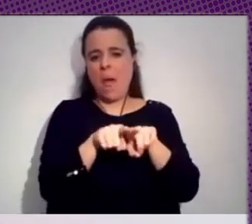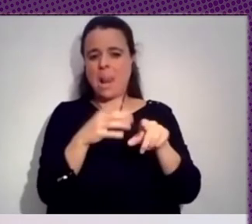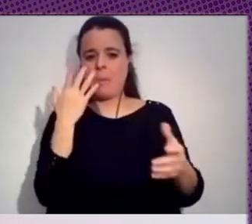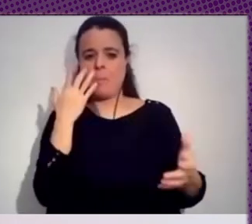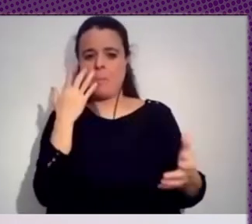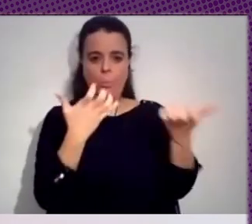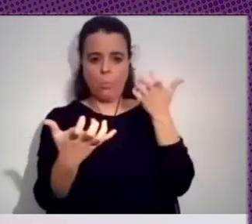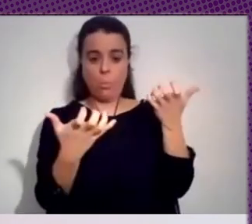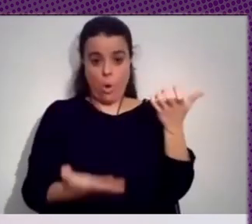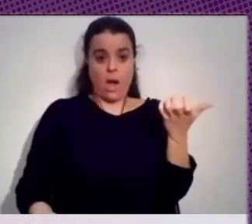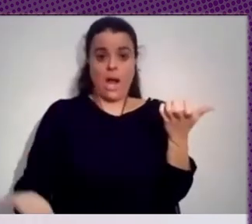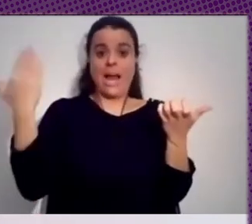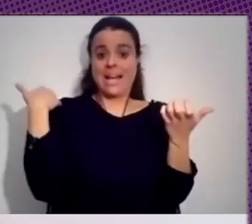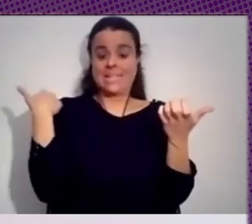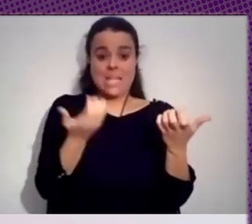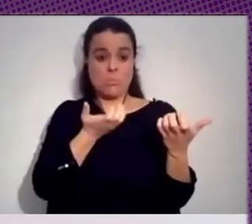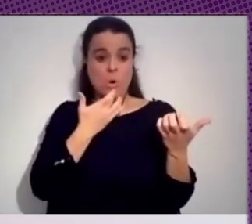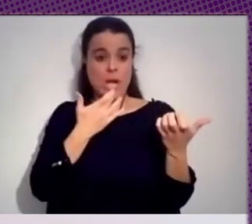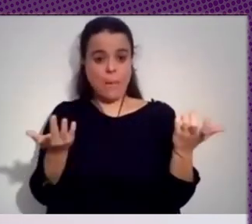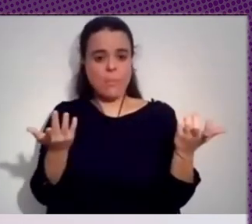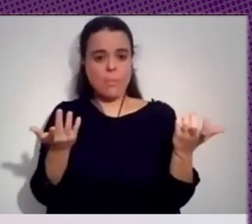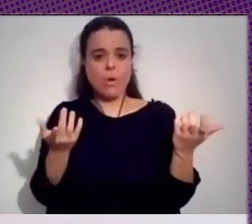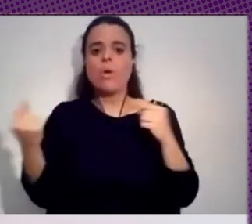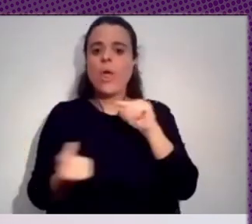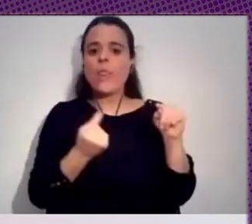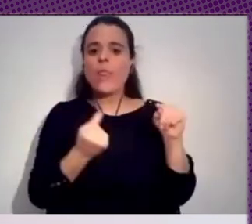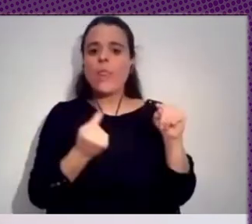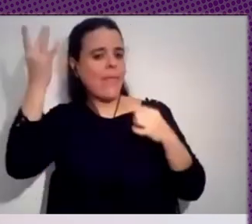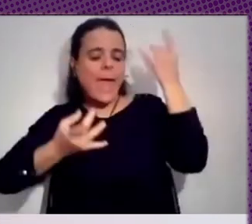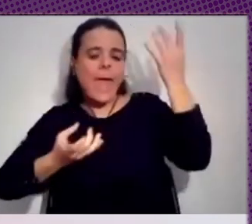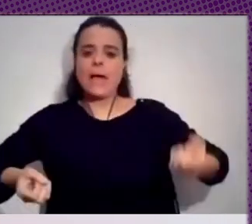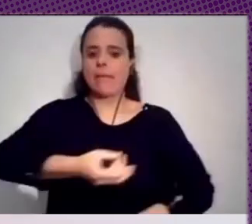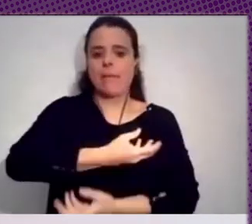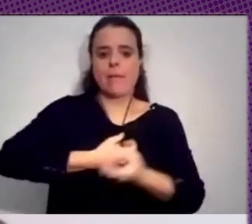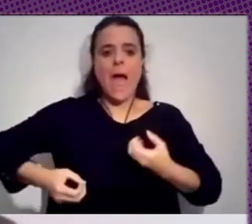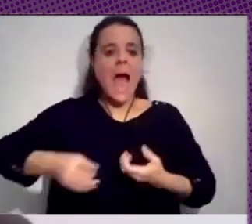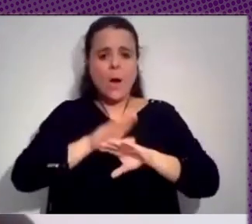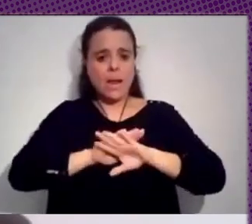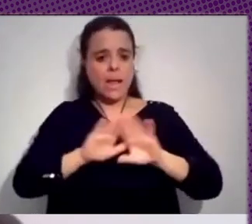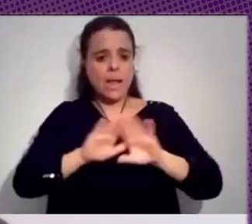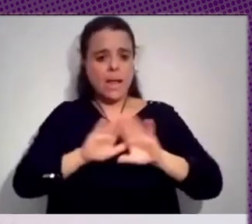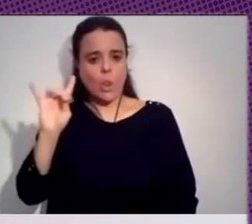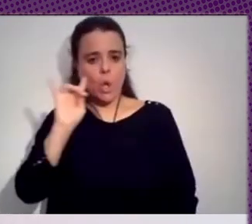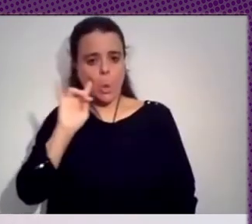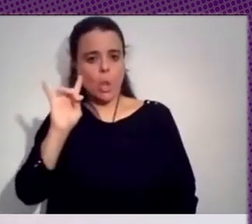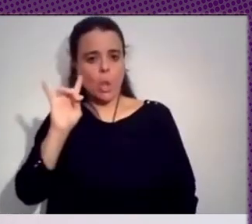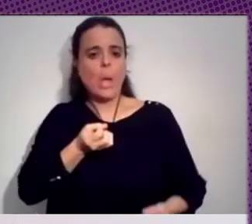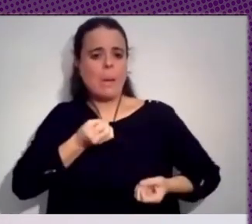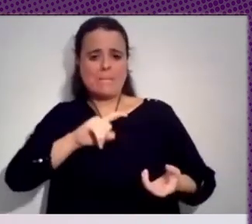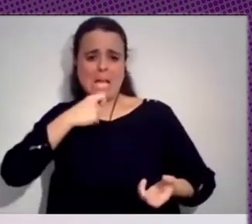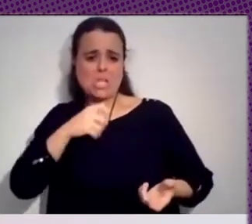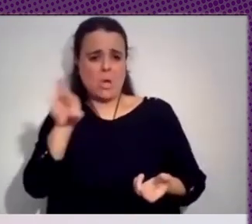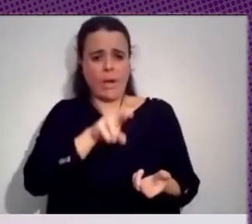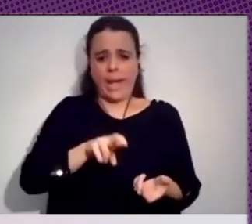en la clave por ejemplo había un debate de ideas claro pero es que ahora mismo es ruido y repetición de mantras y de mensajes de odio igual que en las redes